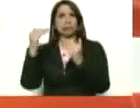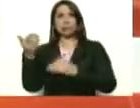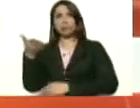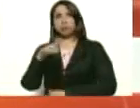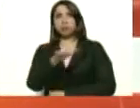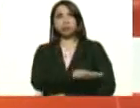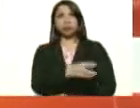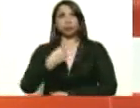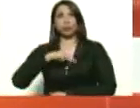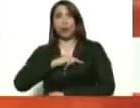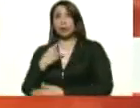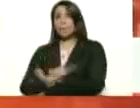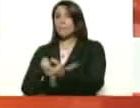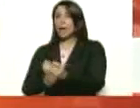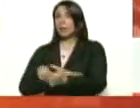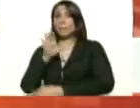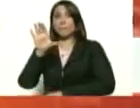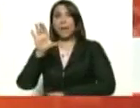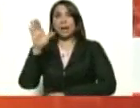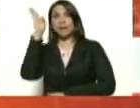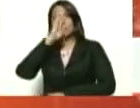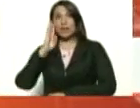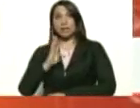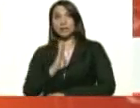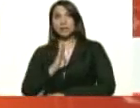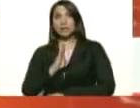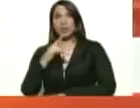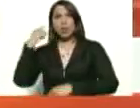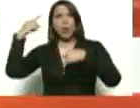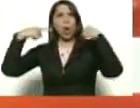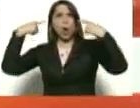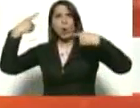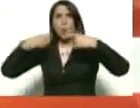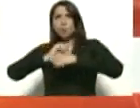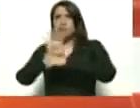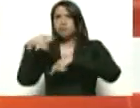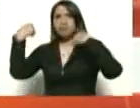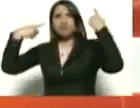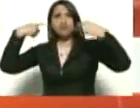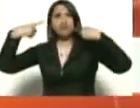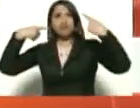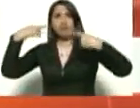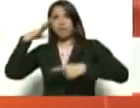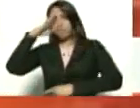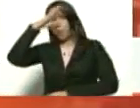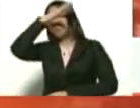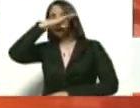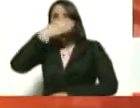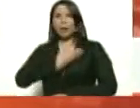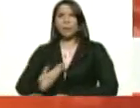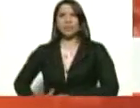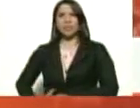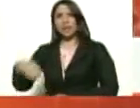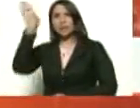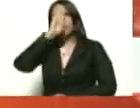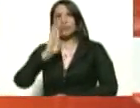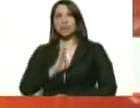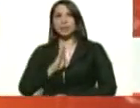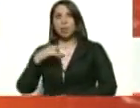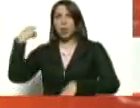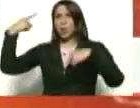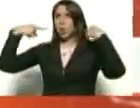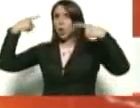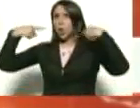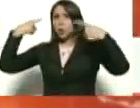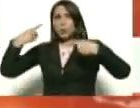Nuestra hermana Brasil y las locuras del coronaloco, el Jair Bolsonaro. Las locuras